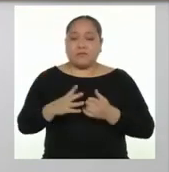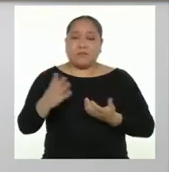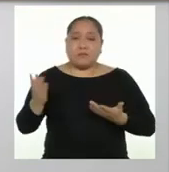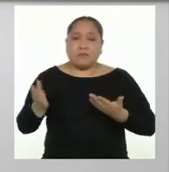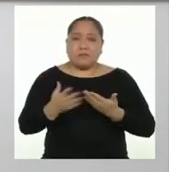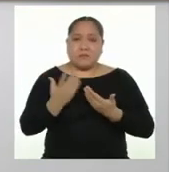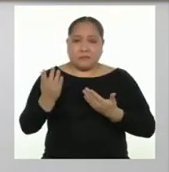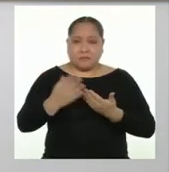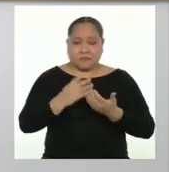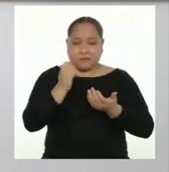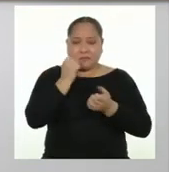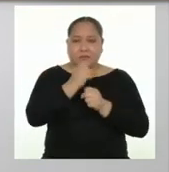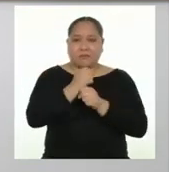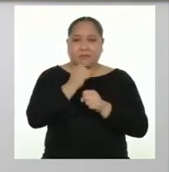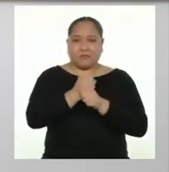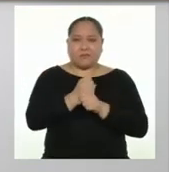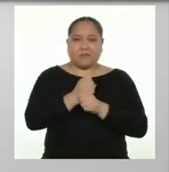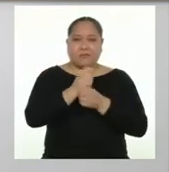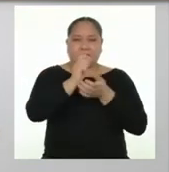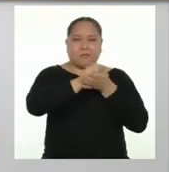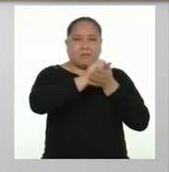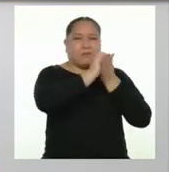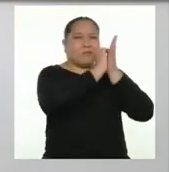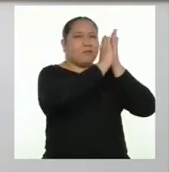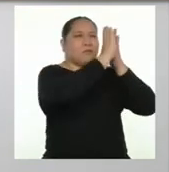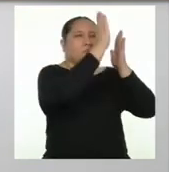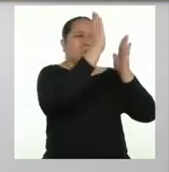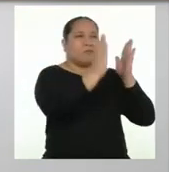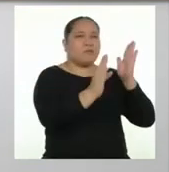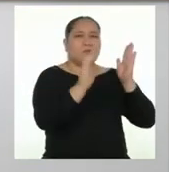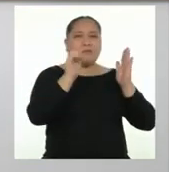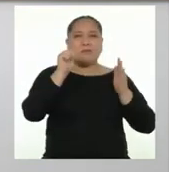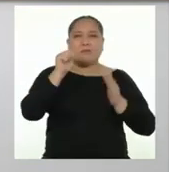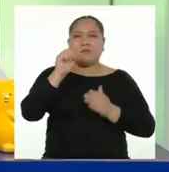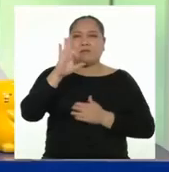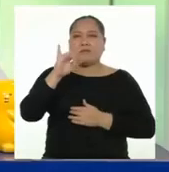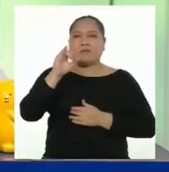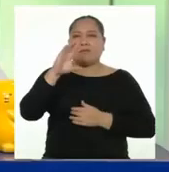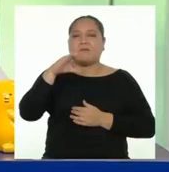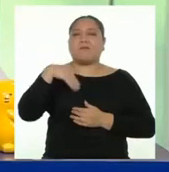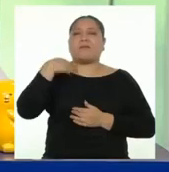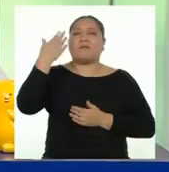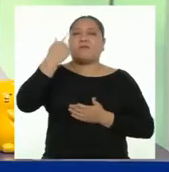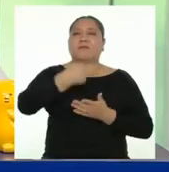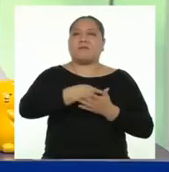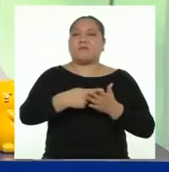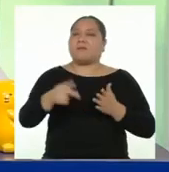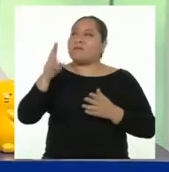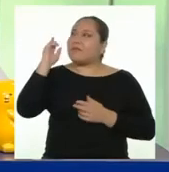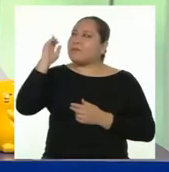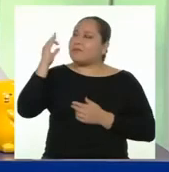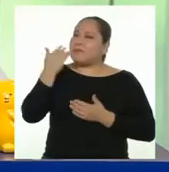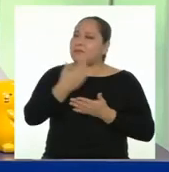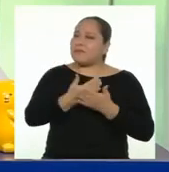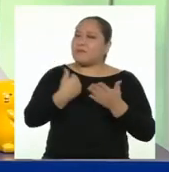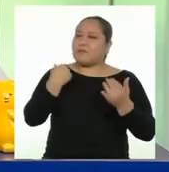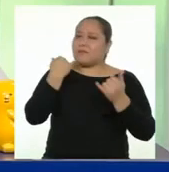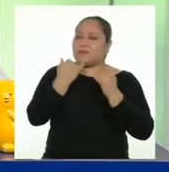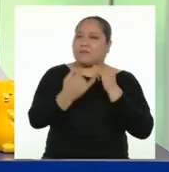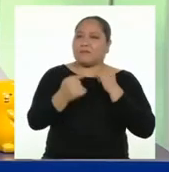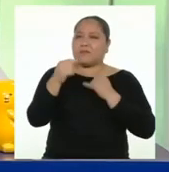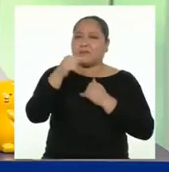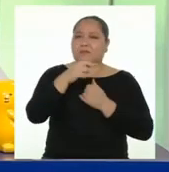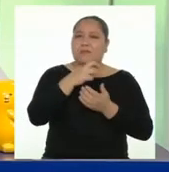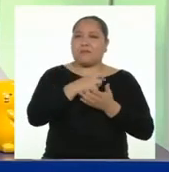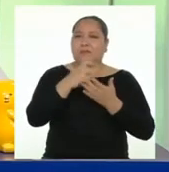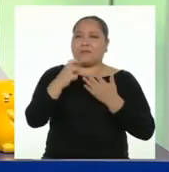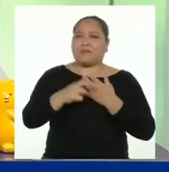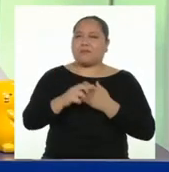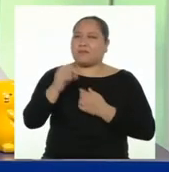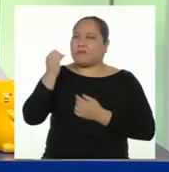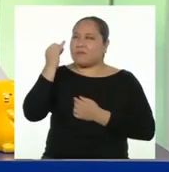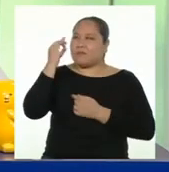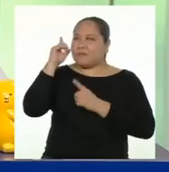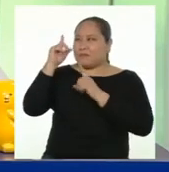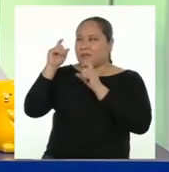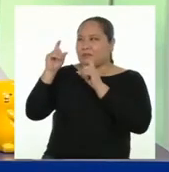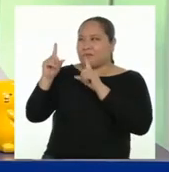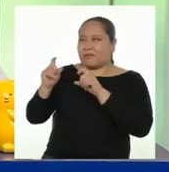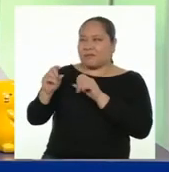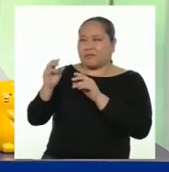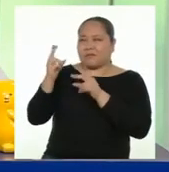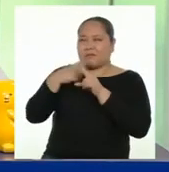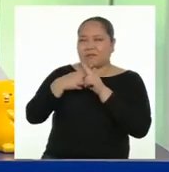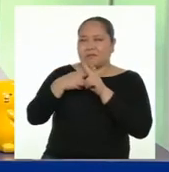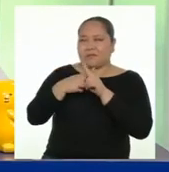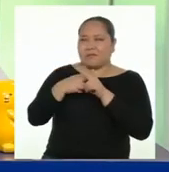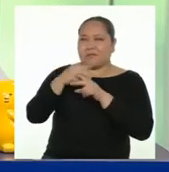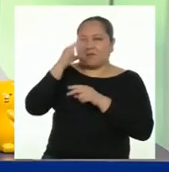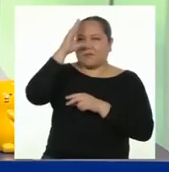y facilitar el trabajo de hacer nuestros afiches la próxima semana. Profesora, antes de terminar el programa, tenemos un par de preguntas